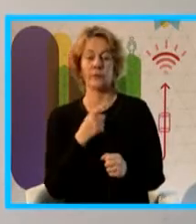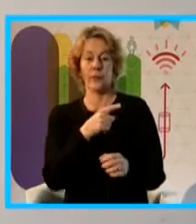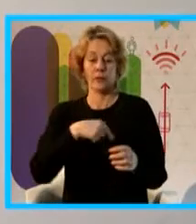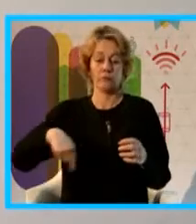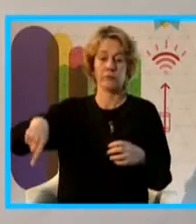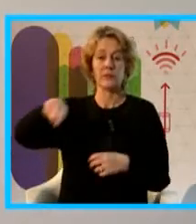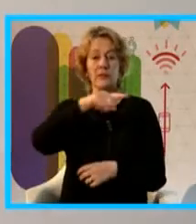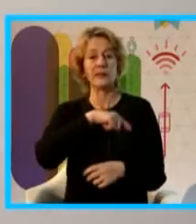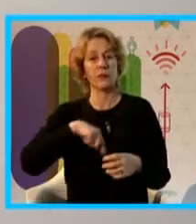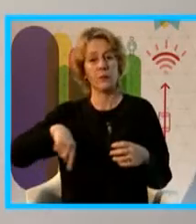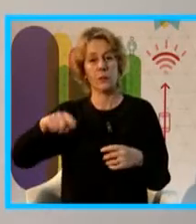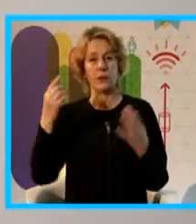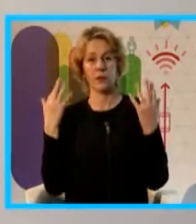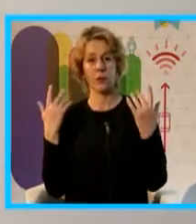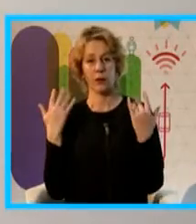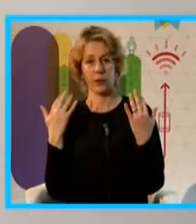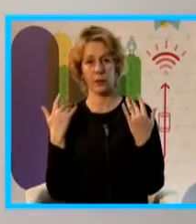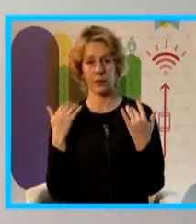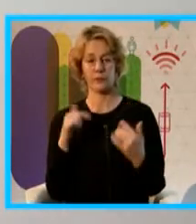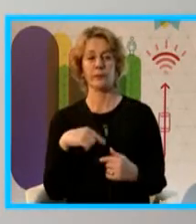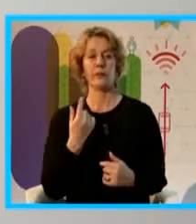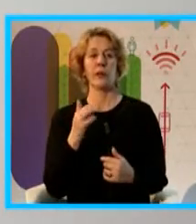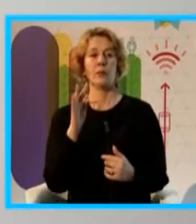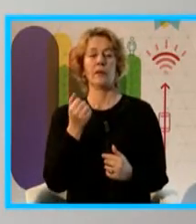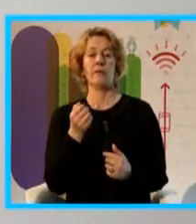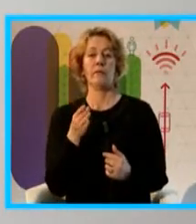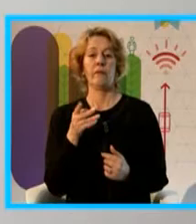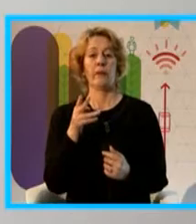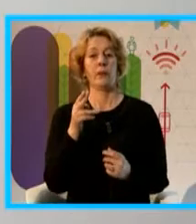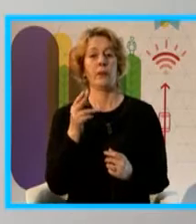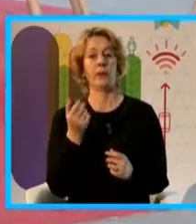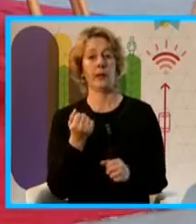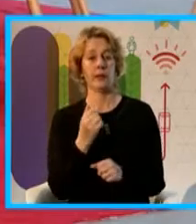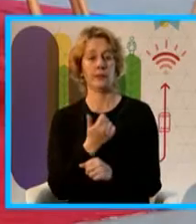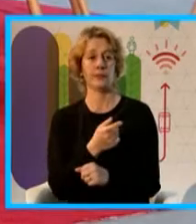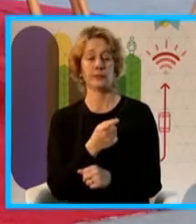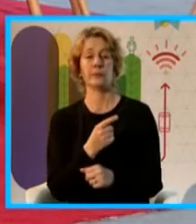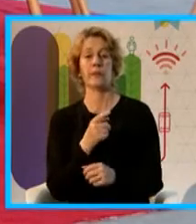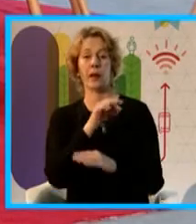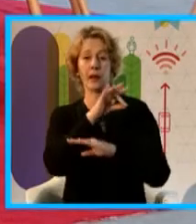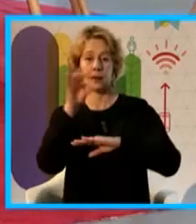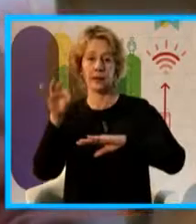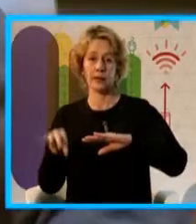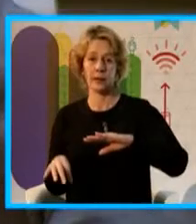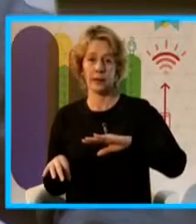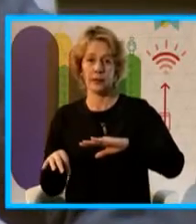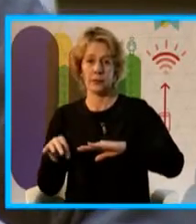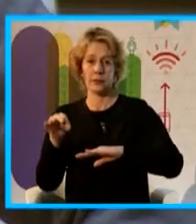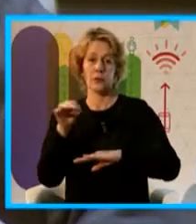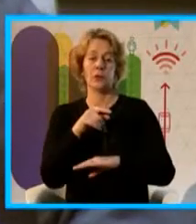Y externos, el arquitecto Juan Carlos Fabra con los temas de iluminación, Sani Estudio con Genoveva Pérez